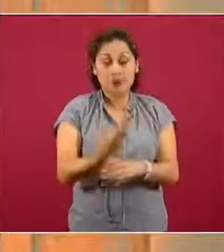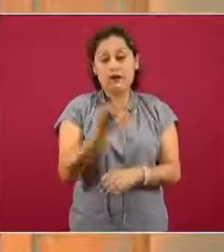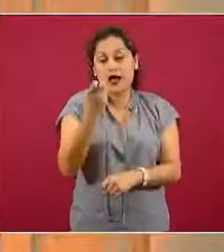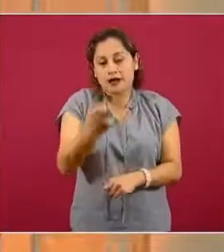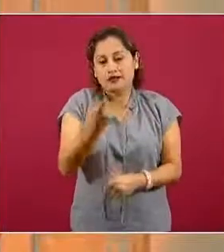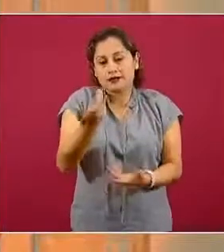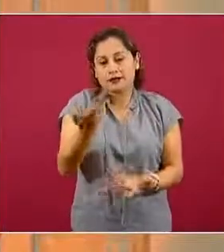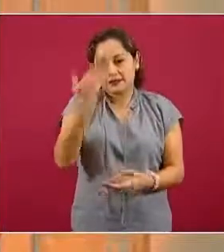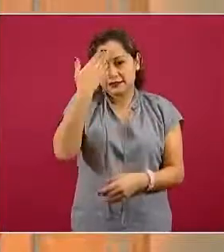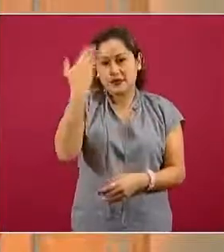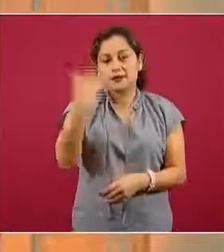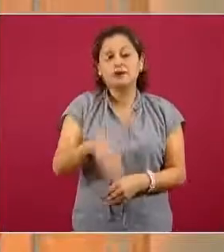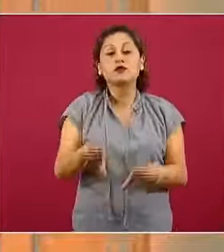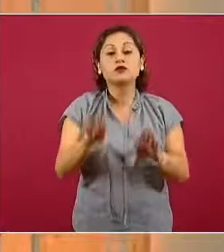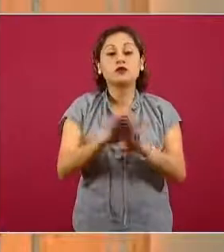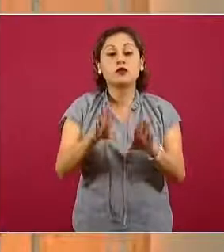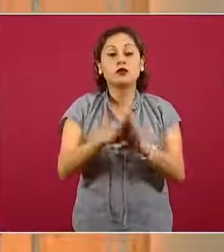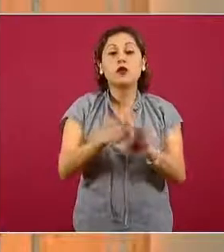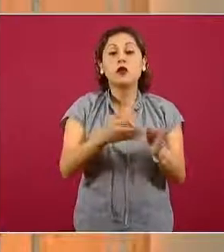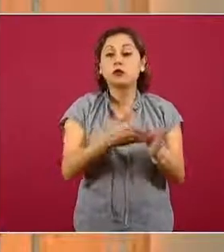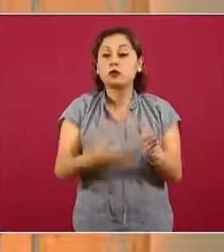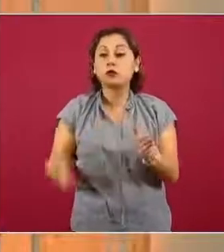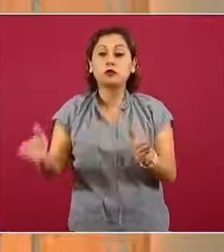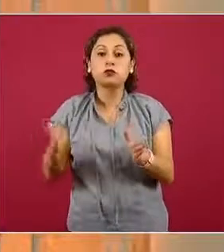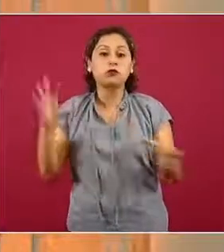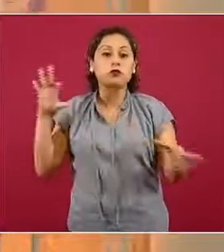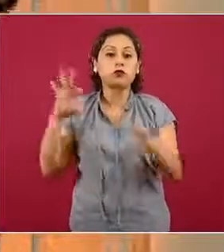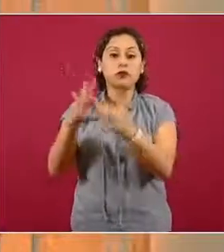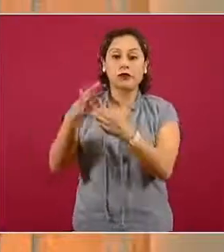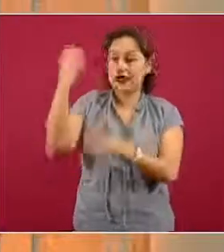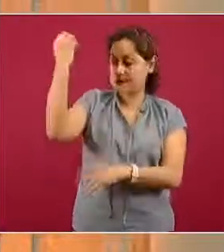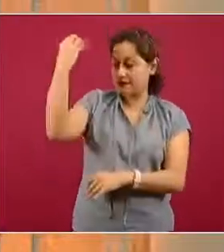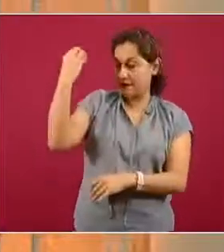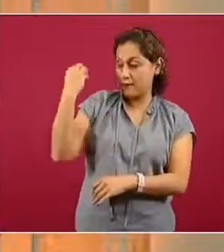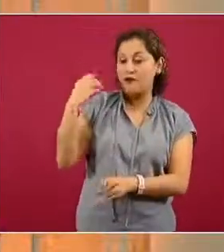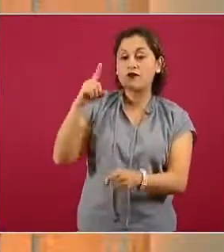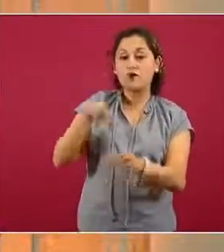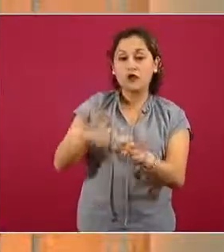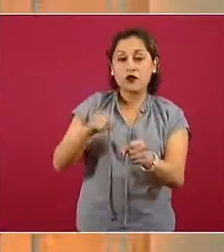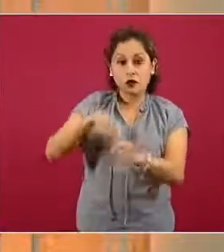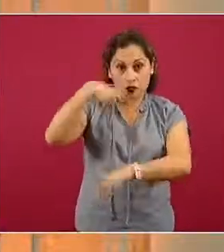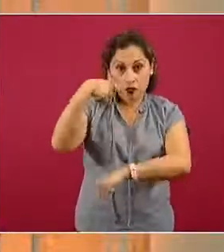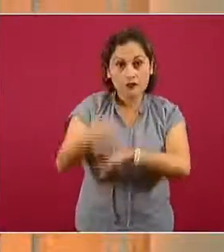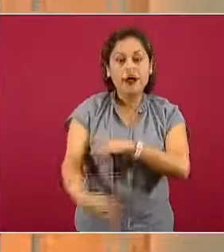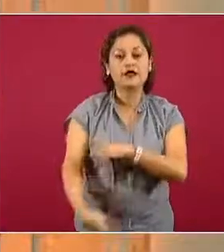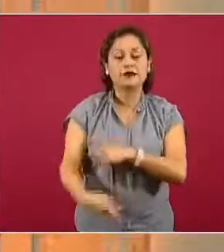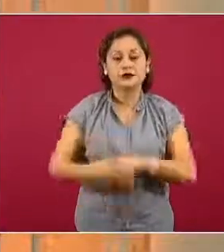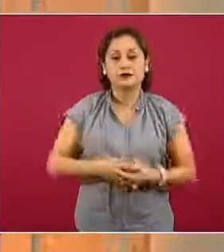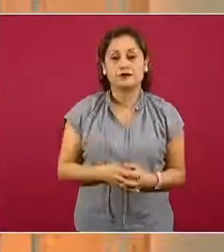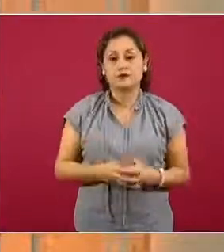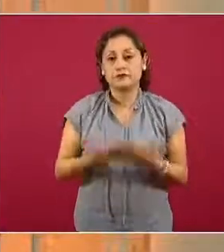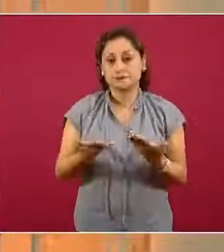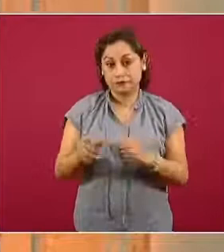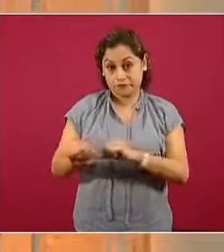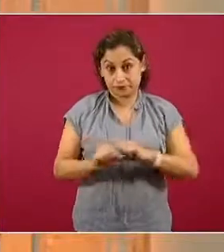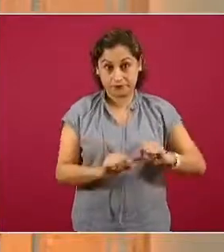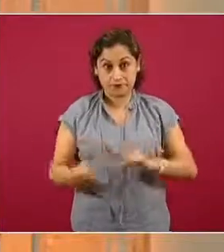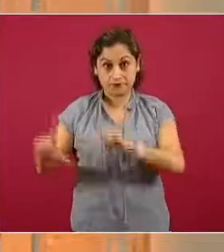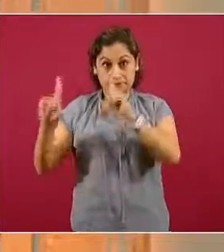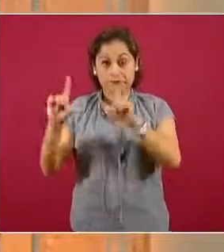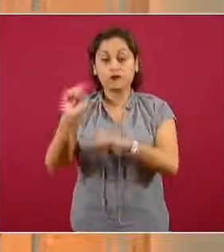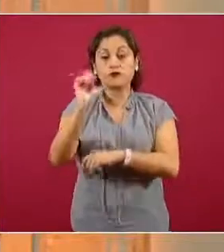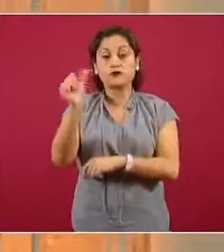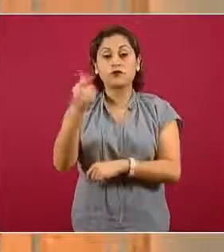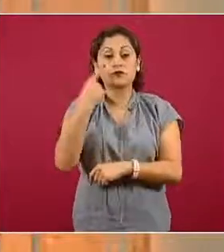regionalizadas del semáforo de riesgo epidémico COVID. Que sí, vemos la siguiente diapositiva.